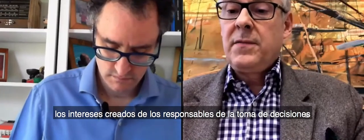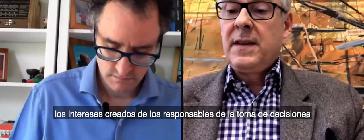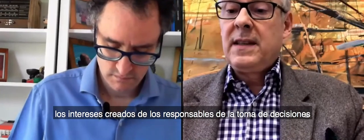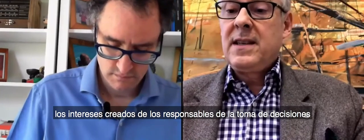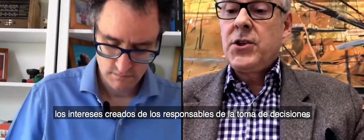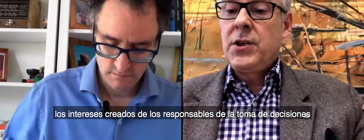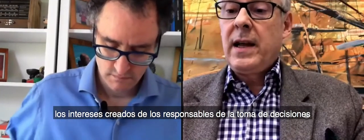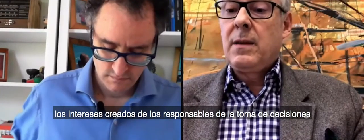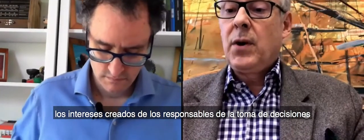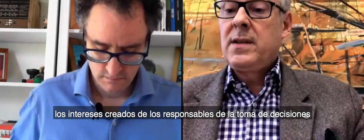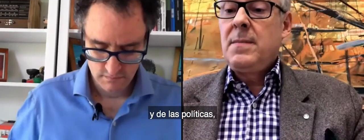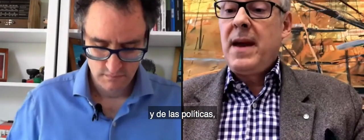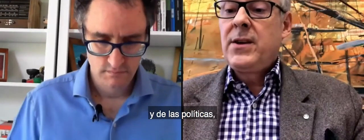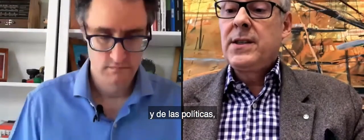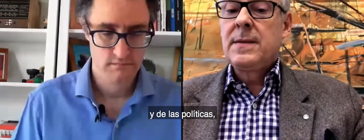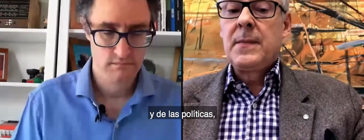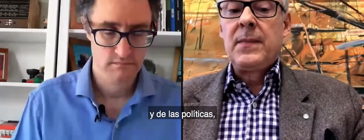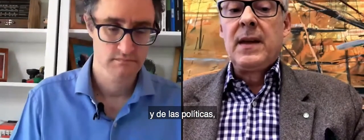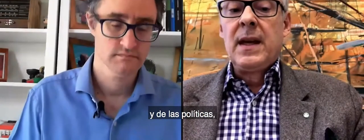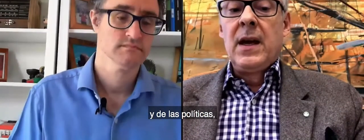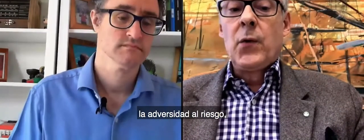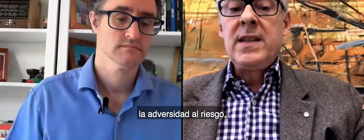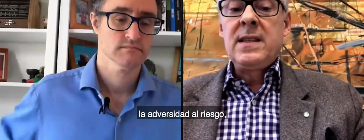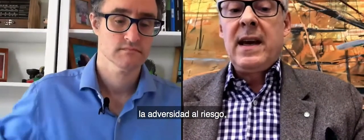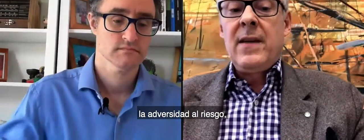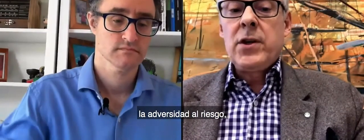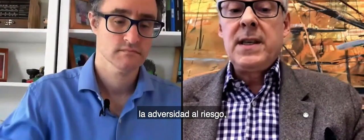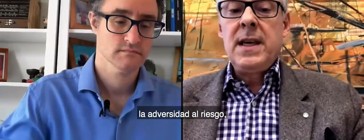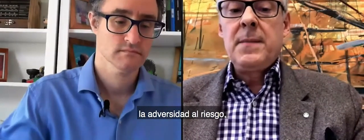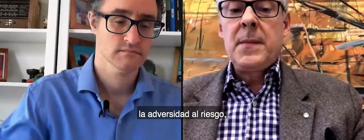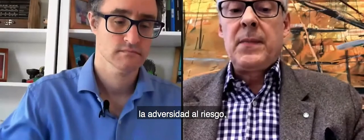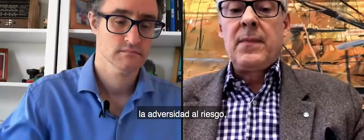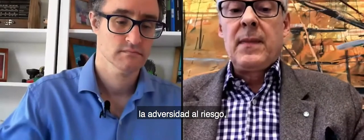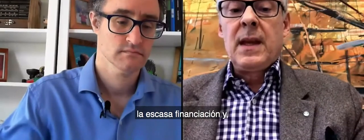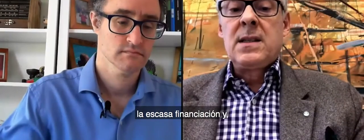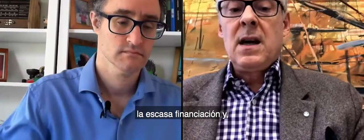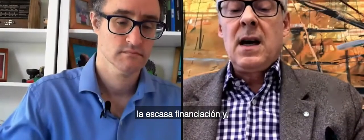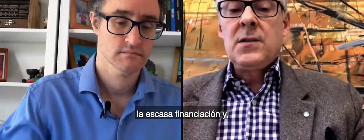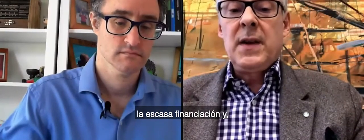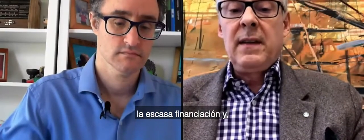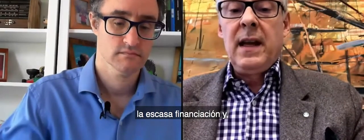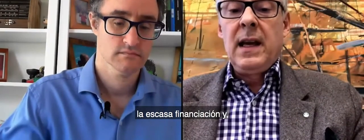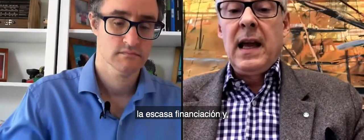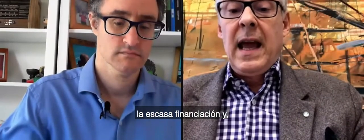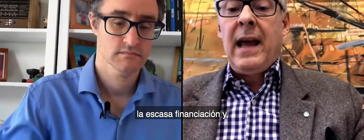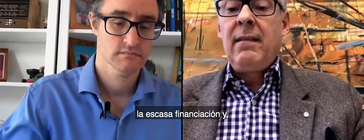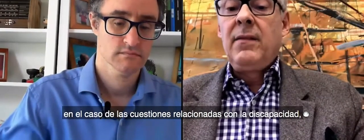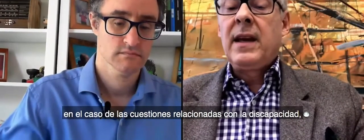of decision and policy makers, risk adverse funding,